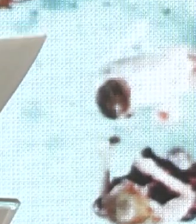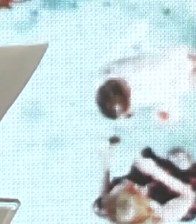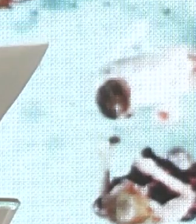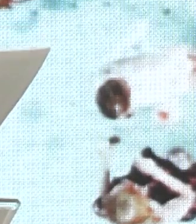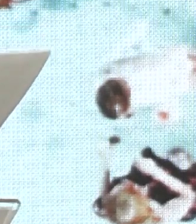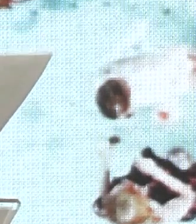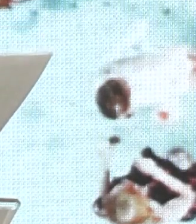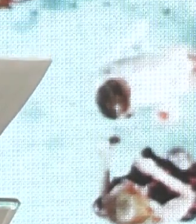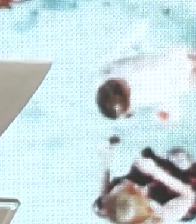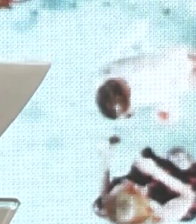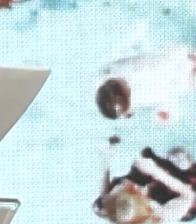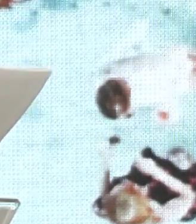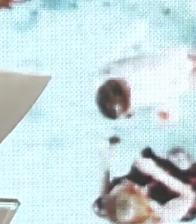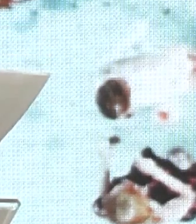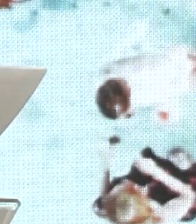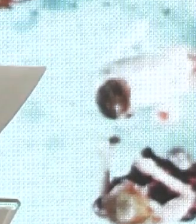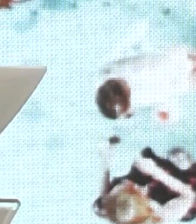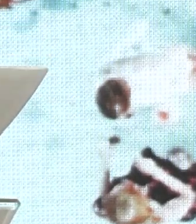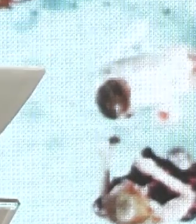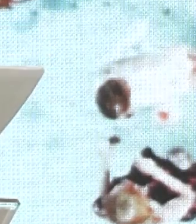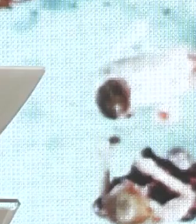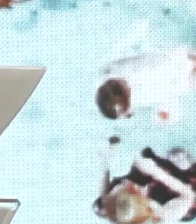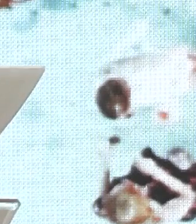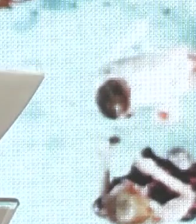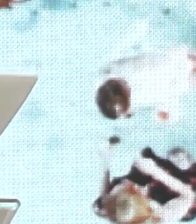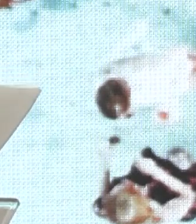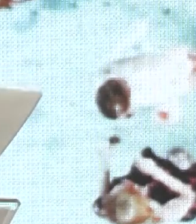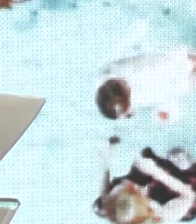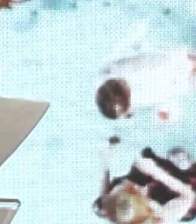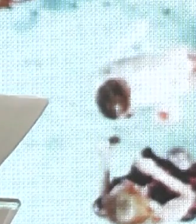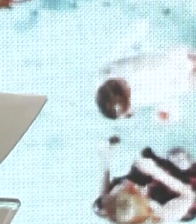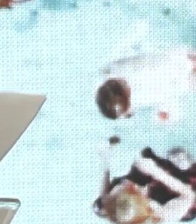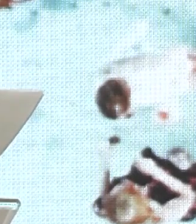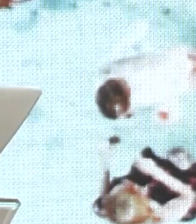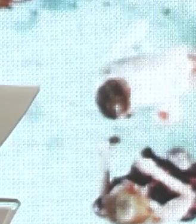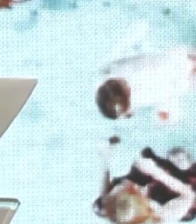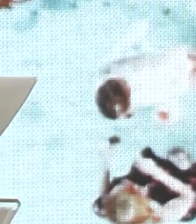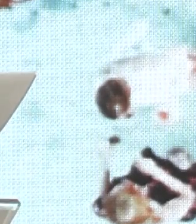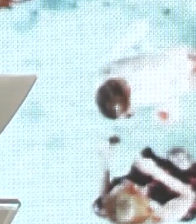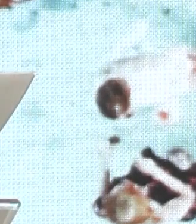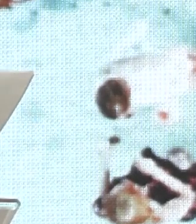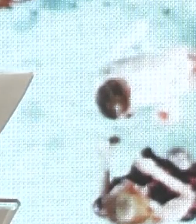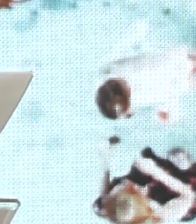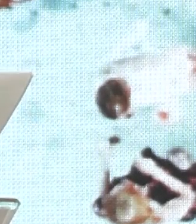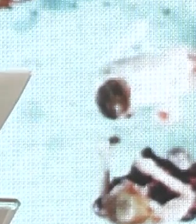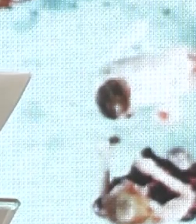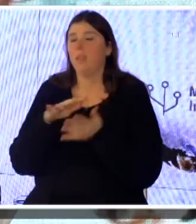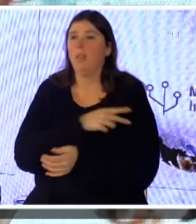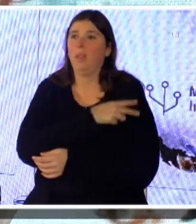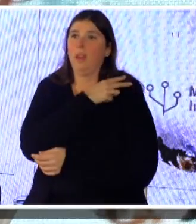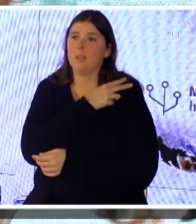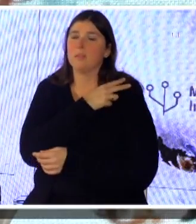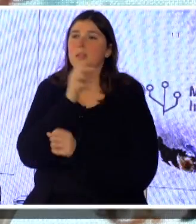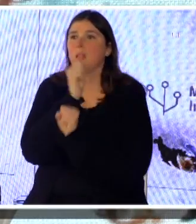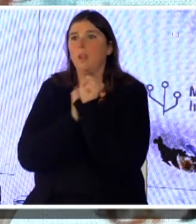Méndez, y a Valeria Martínez y a Juan Martín Castelonese, del área de aplicaciones de la Gerencia de Tecnología